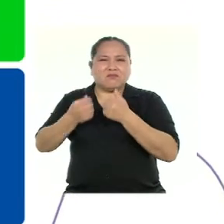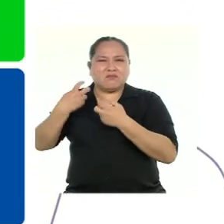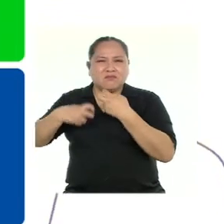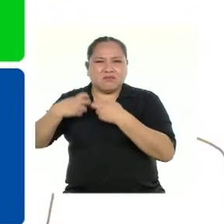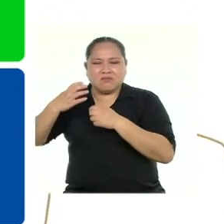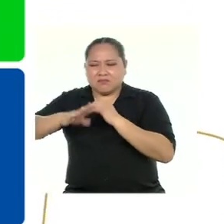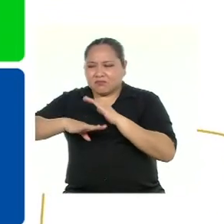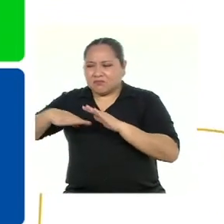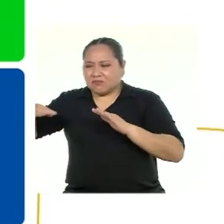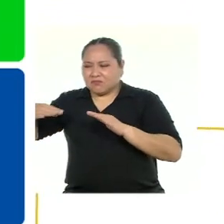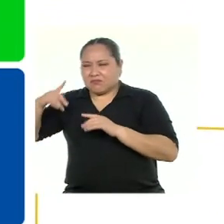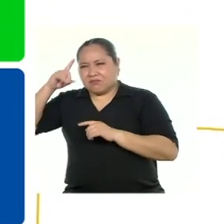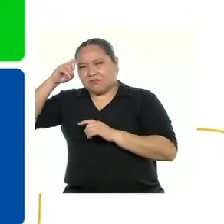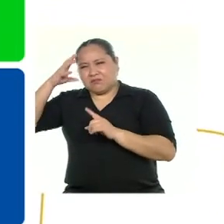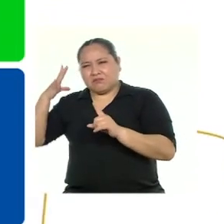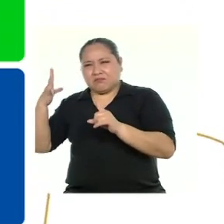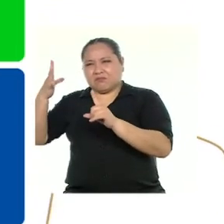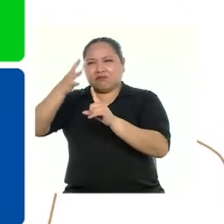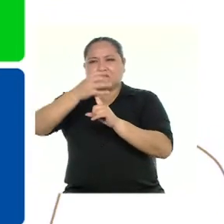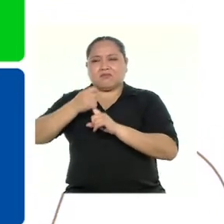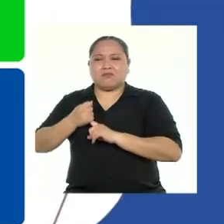dificultan conseguir mis metas?